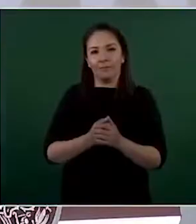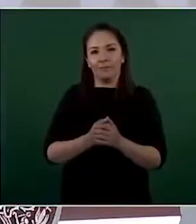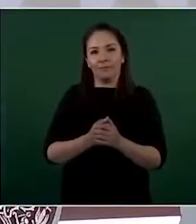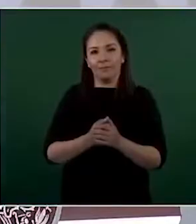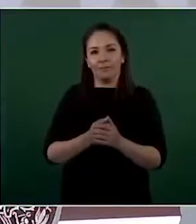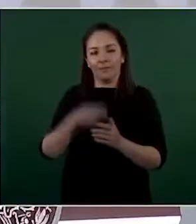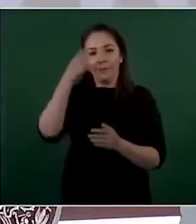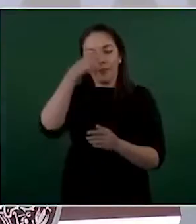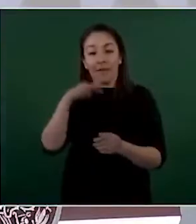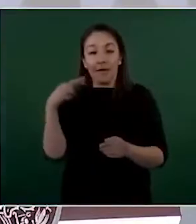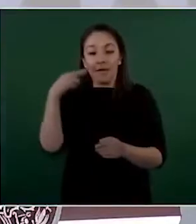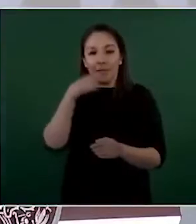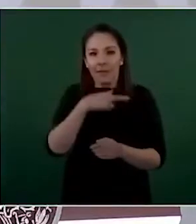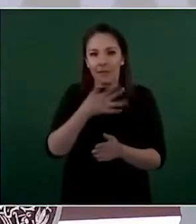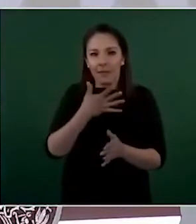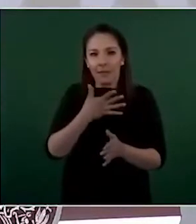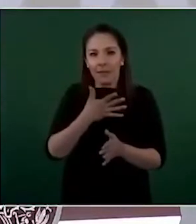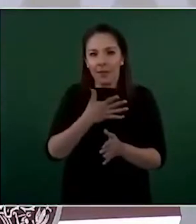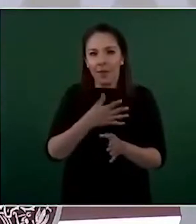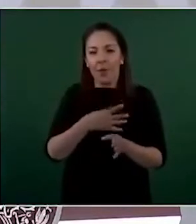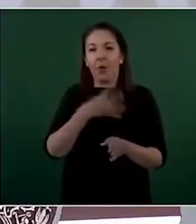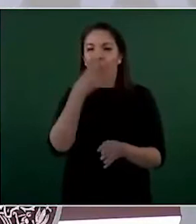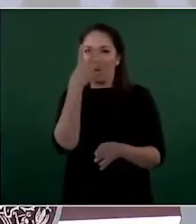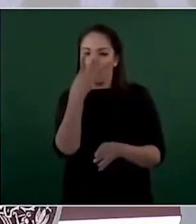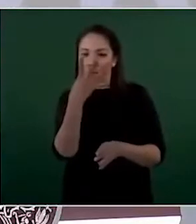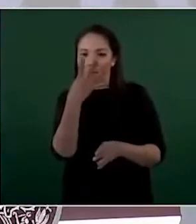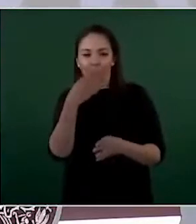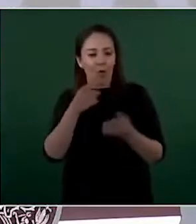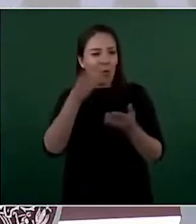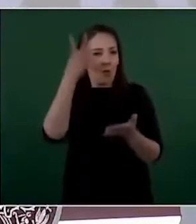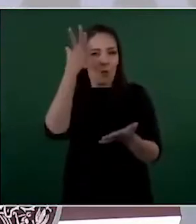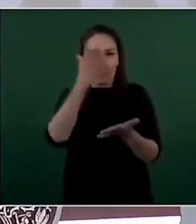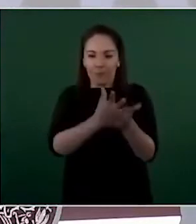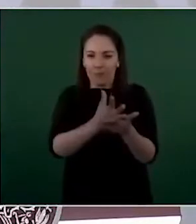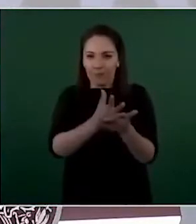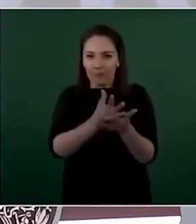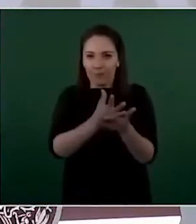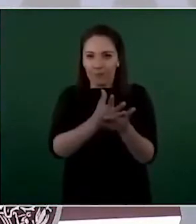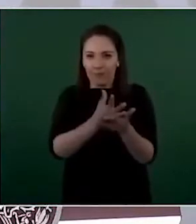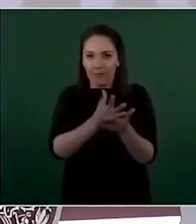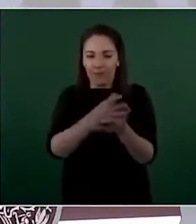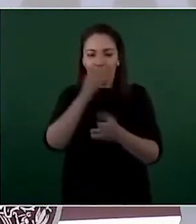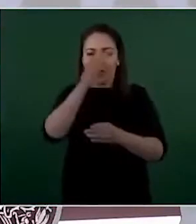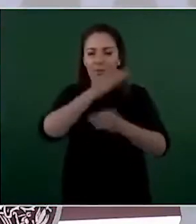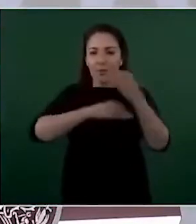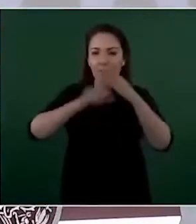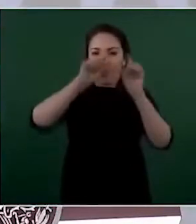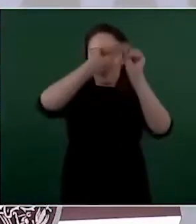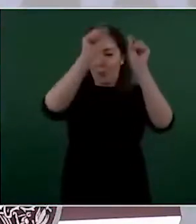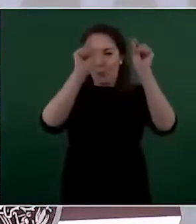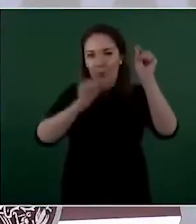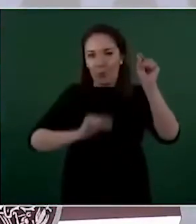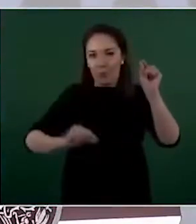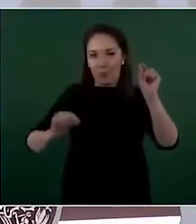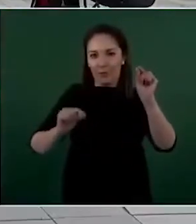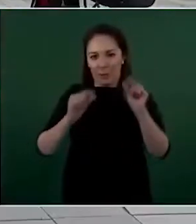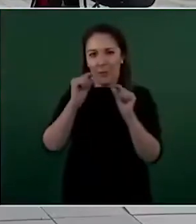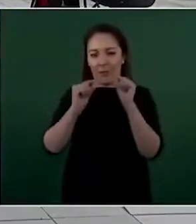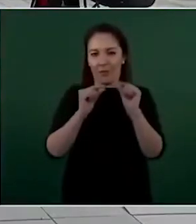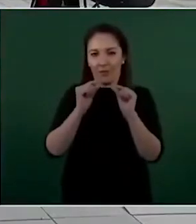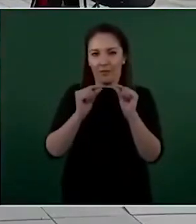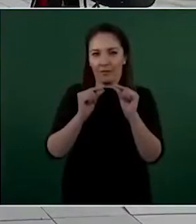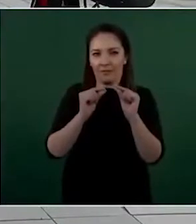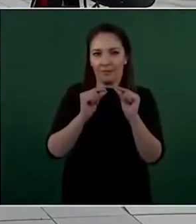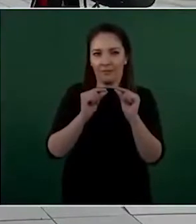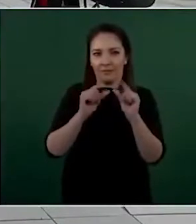caso más delicado es un producto que se llama Golden Hills y este le adiciona al chocolate grasa y manteca vegetal de palmita y no está permitido por la